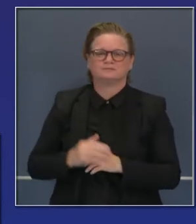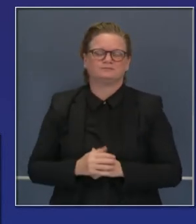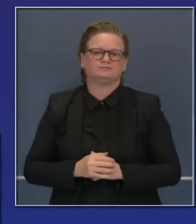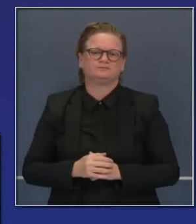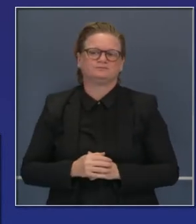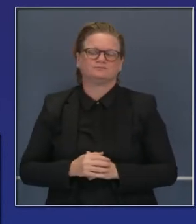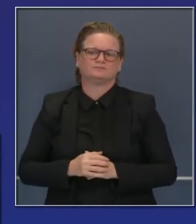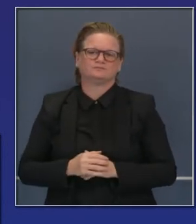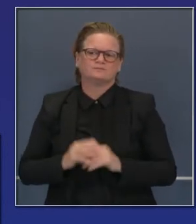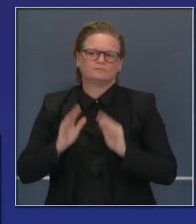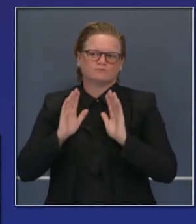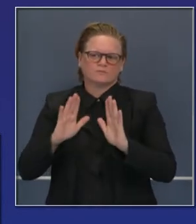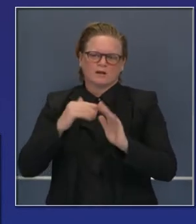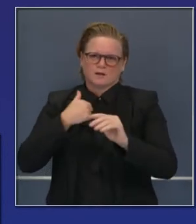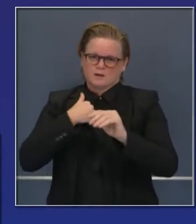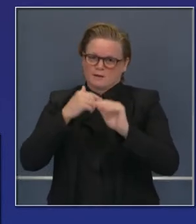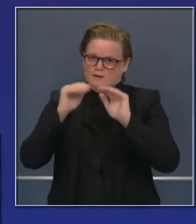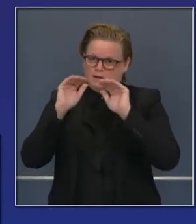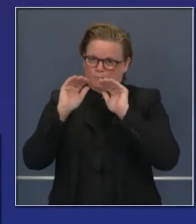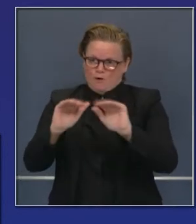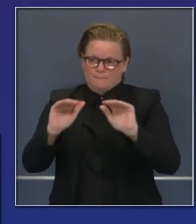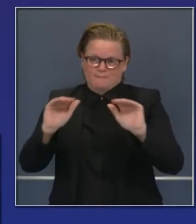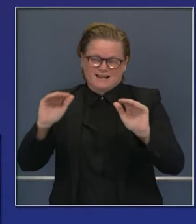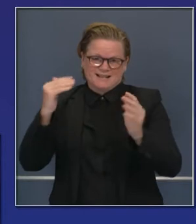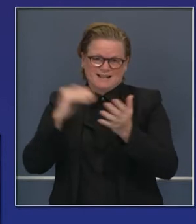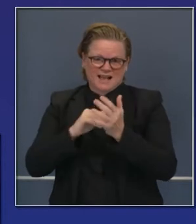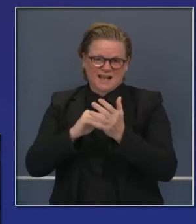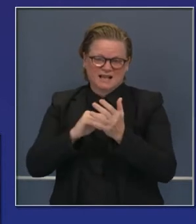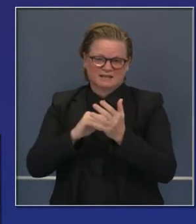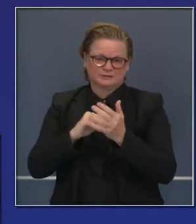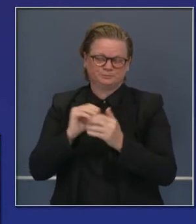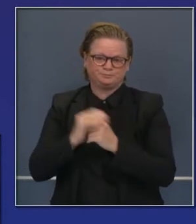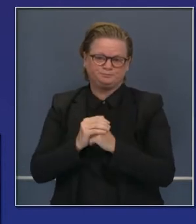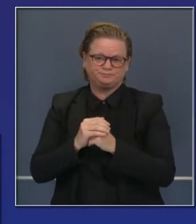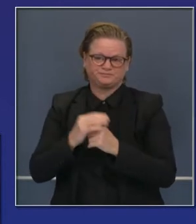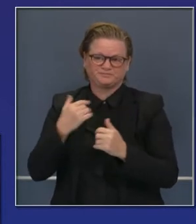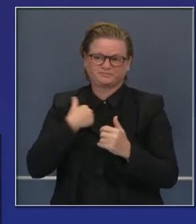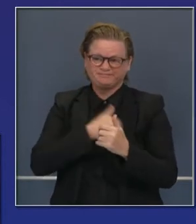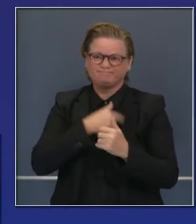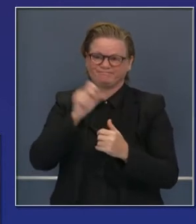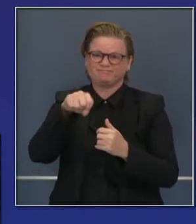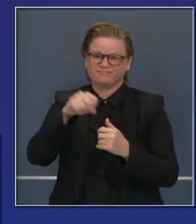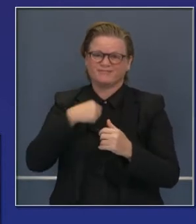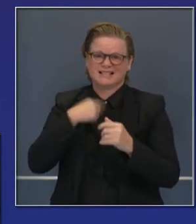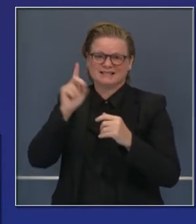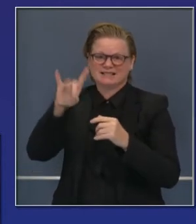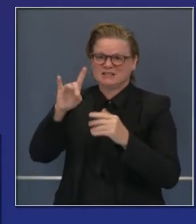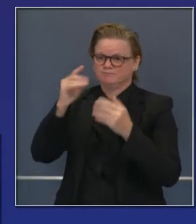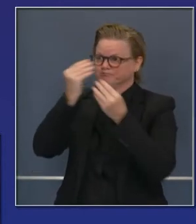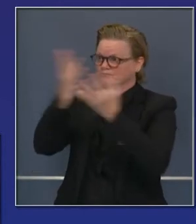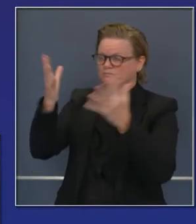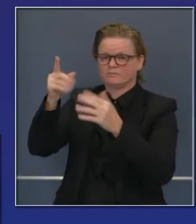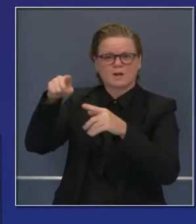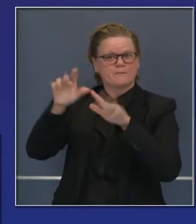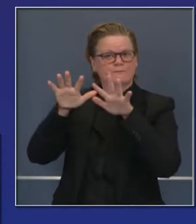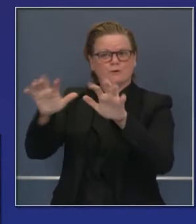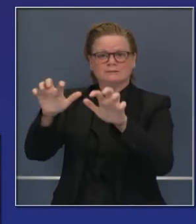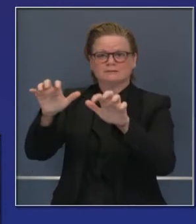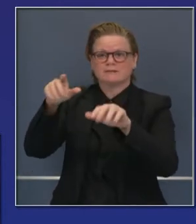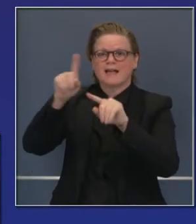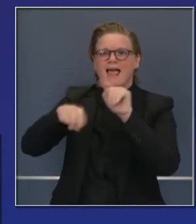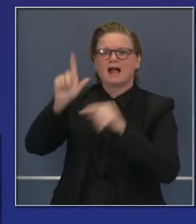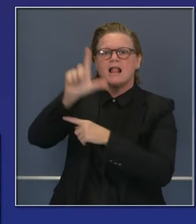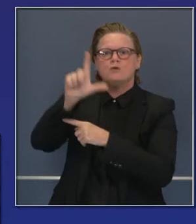comidas y recibiendo pago por ellas. También estamos hablando de congelar los desalojos